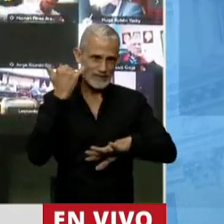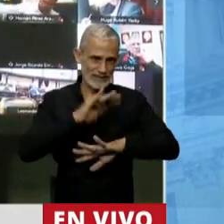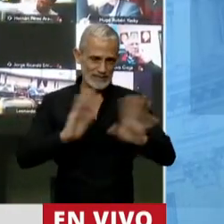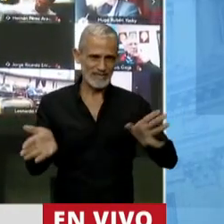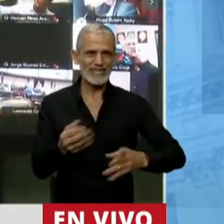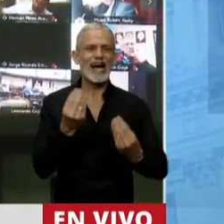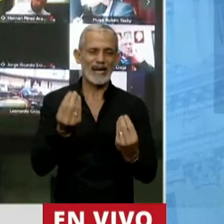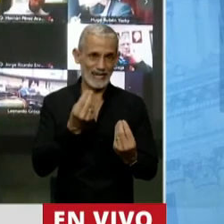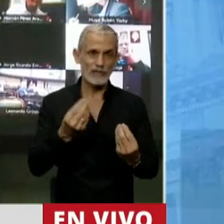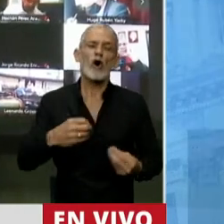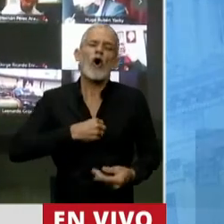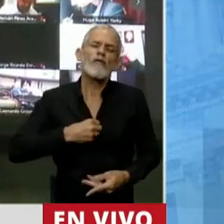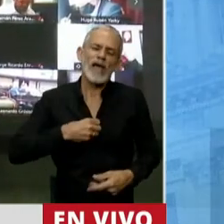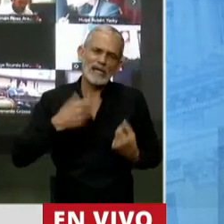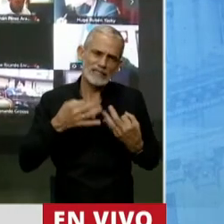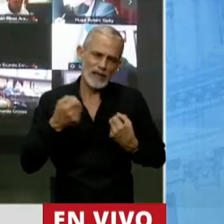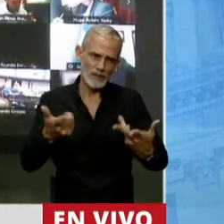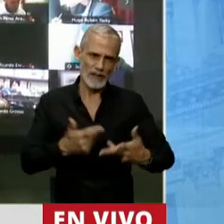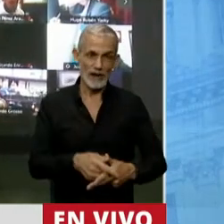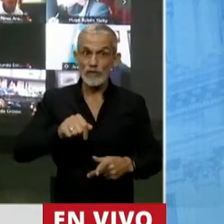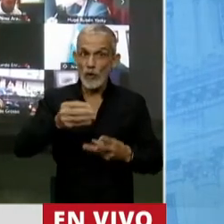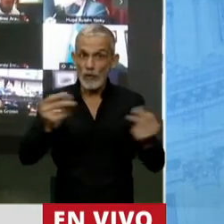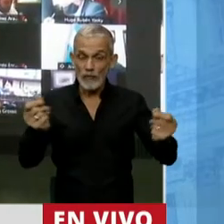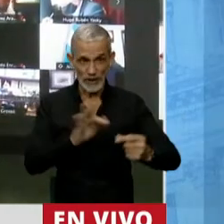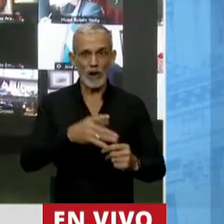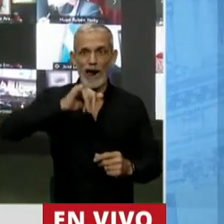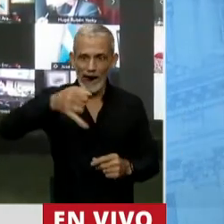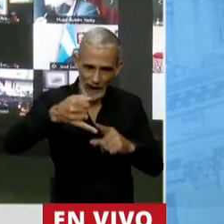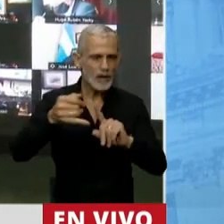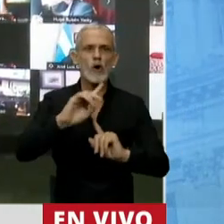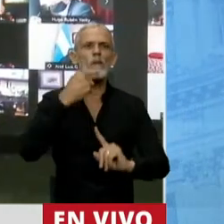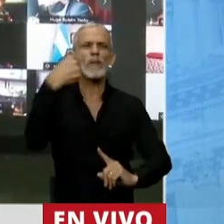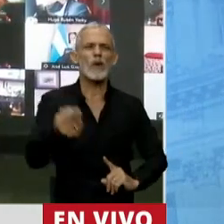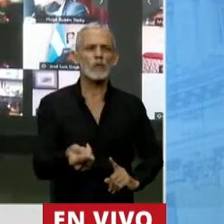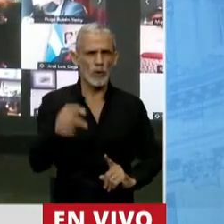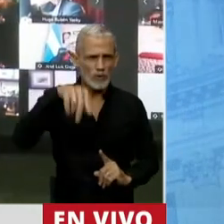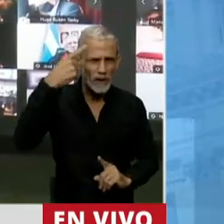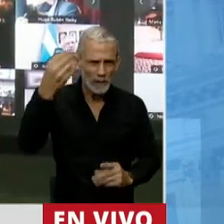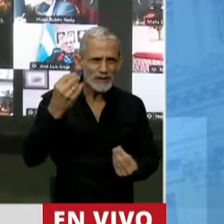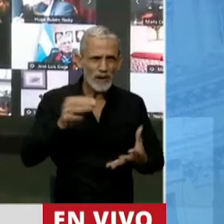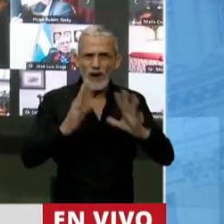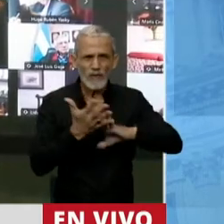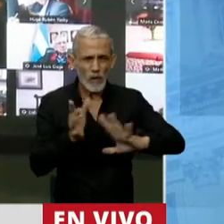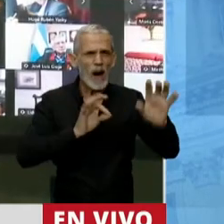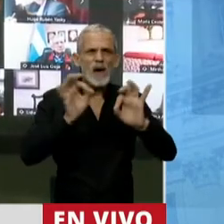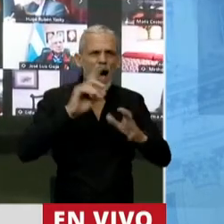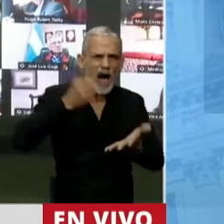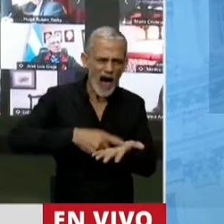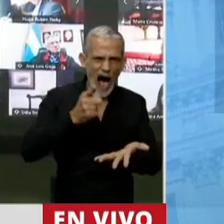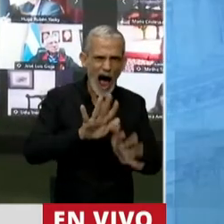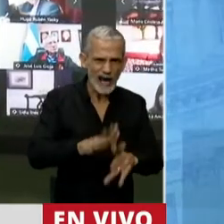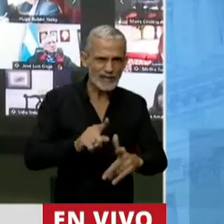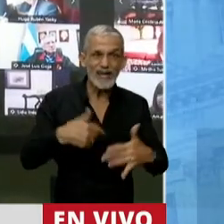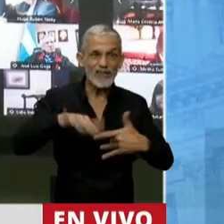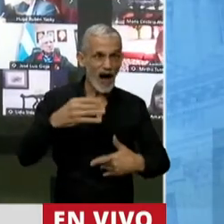básicamente implica confianza. Entonces, yo ahora termino no con afirmaciones sino con preguntas. usted le parece que medidas de este tipo son las que van